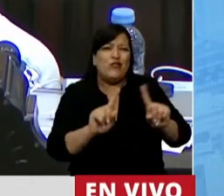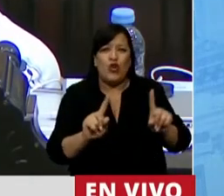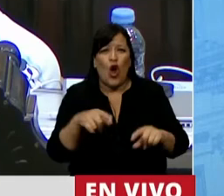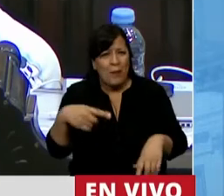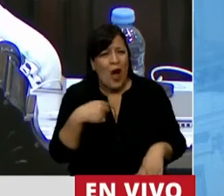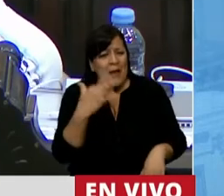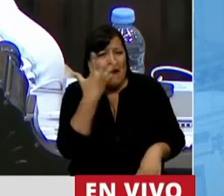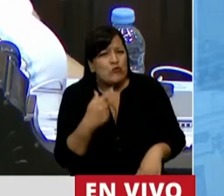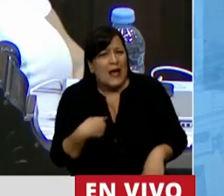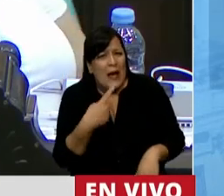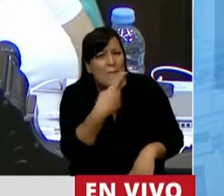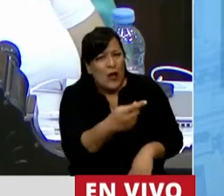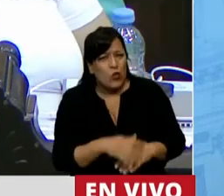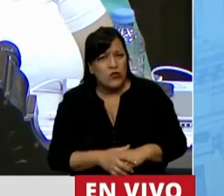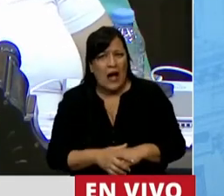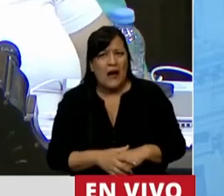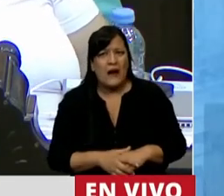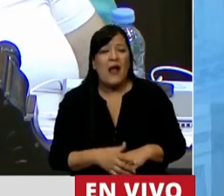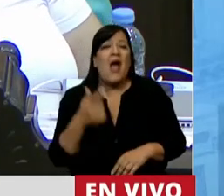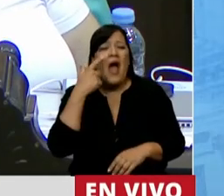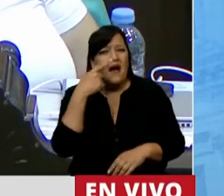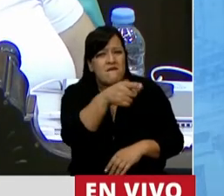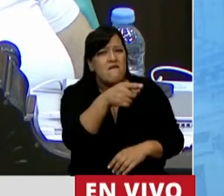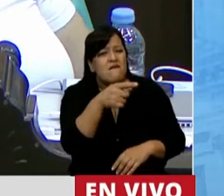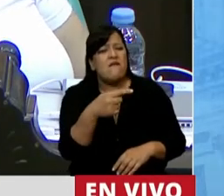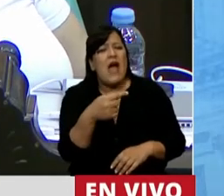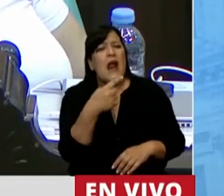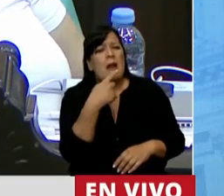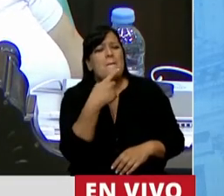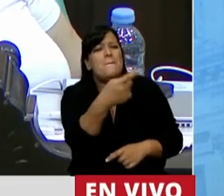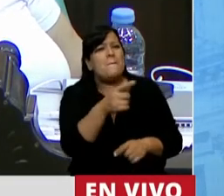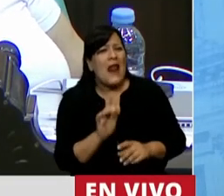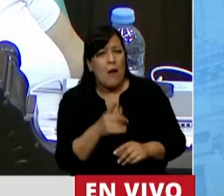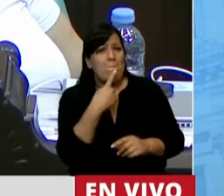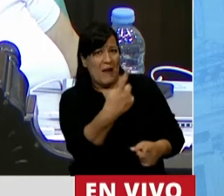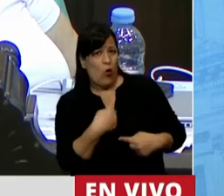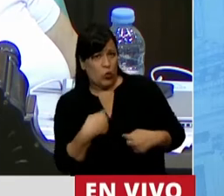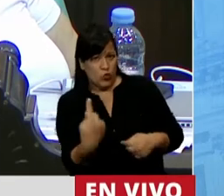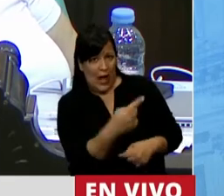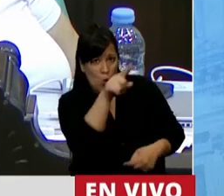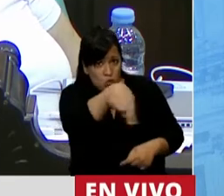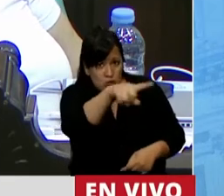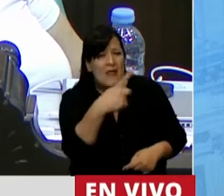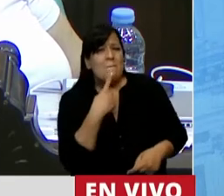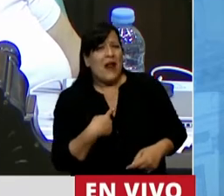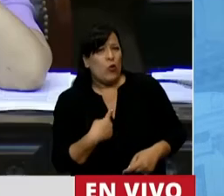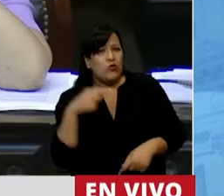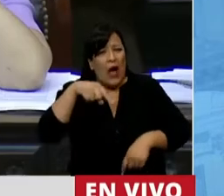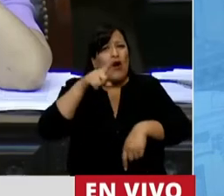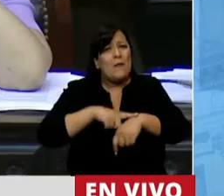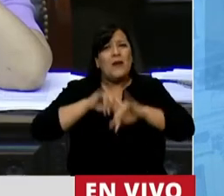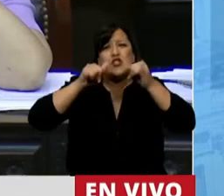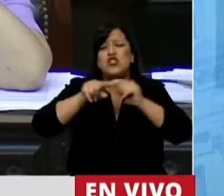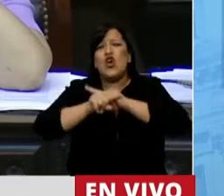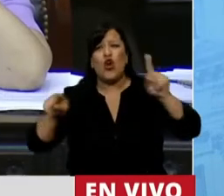preguntarles si podrían preguntarles ustedes a nosotros si es tiempo o no